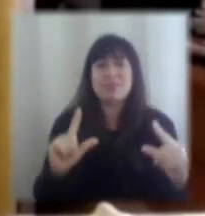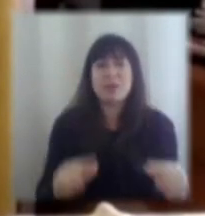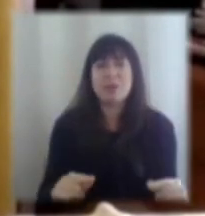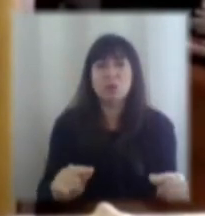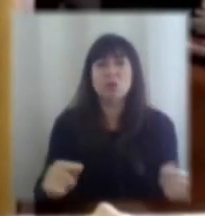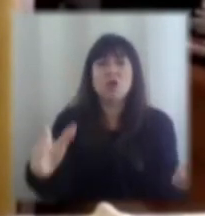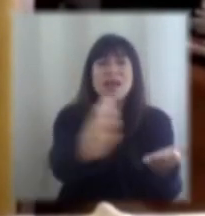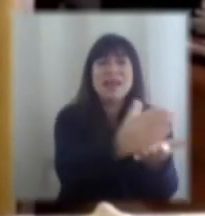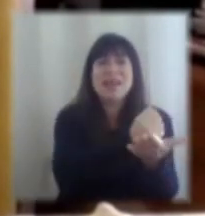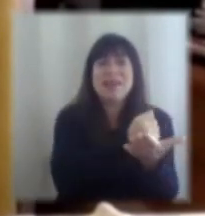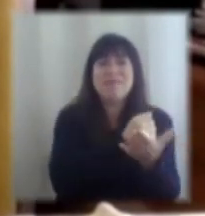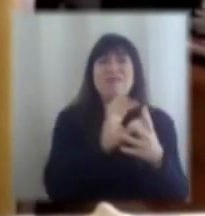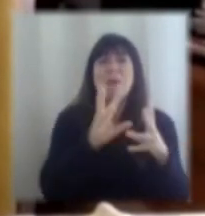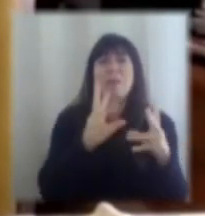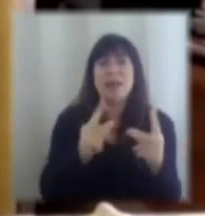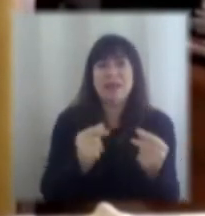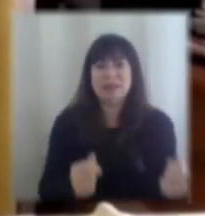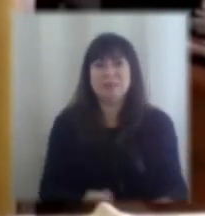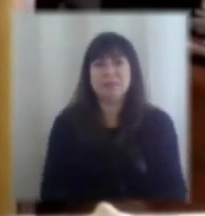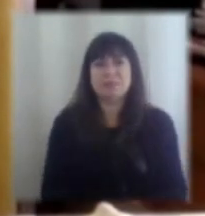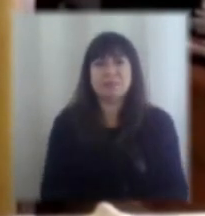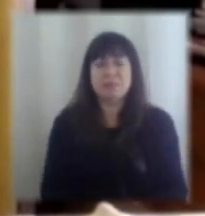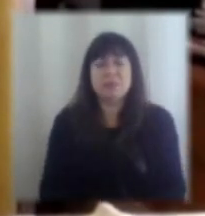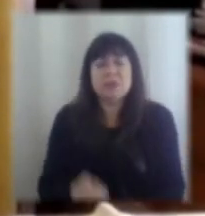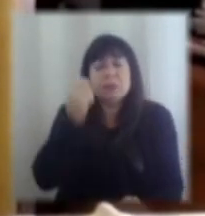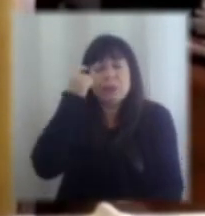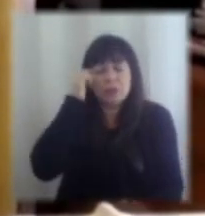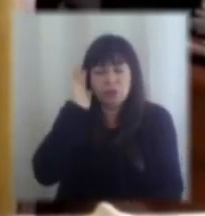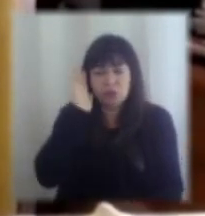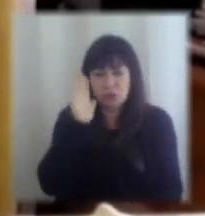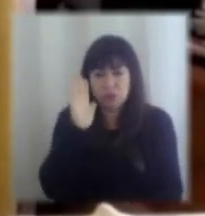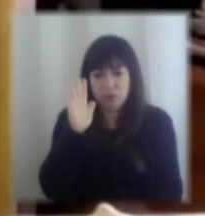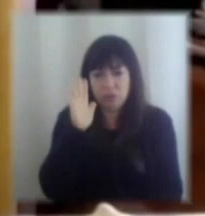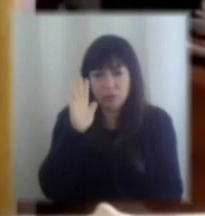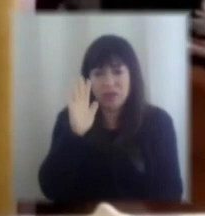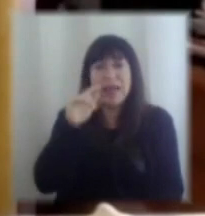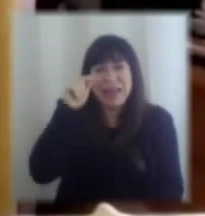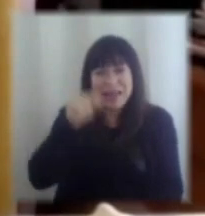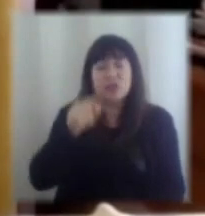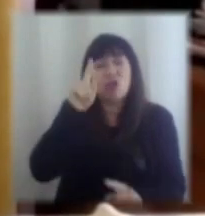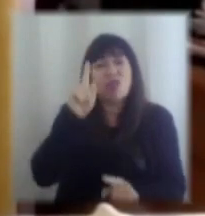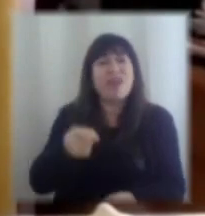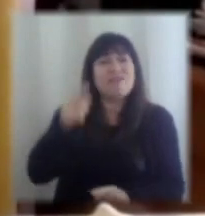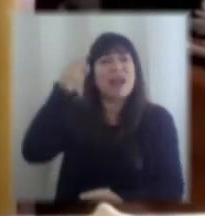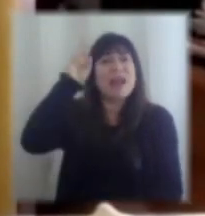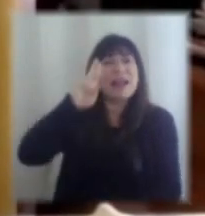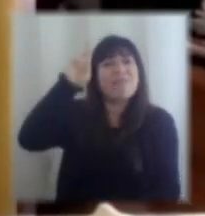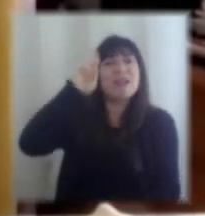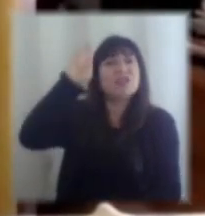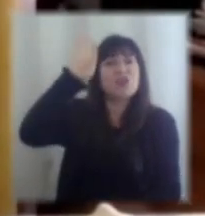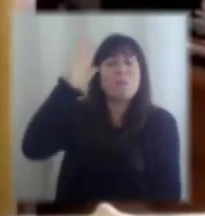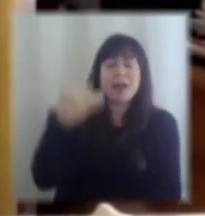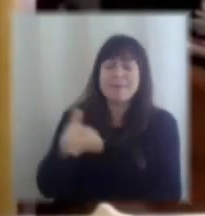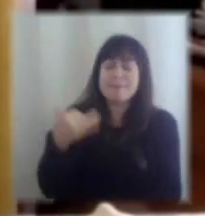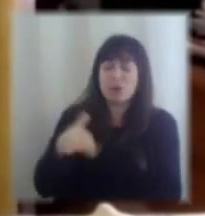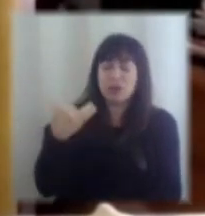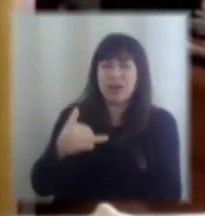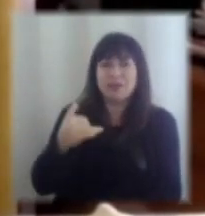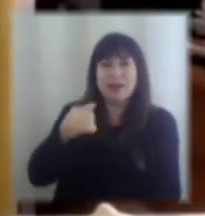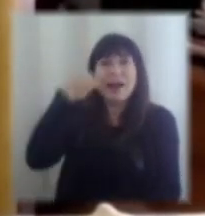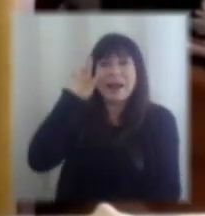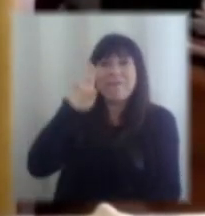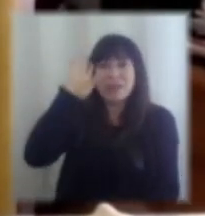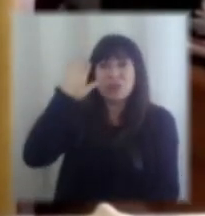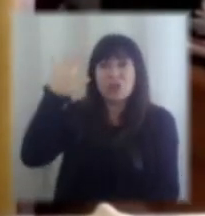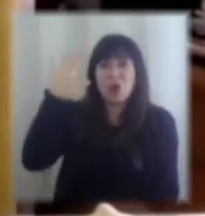ingresos de las familias. Entonces, me parece a mí que esa debiera ser la reflexión fundamental, es una reflexión que debe